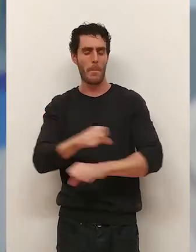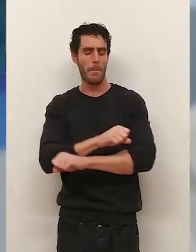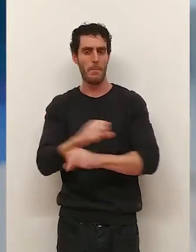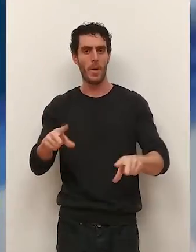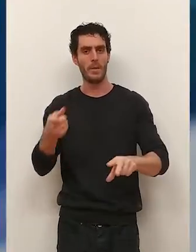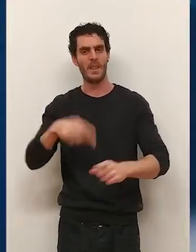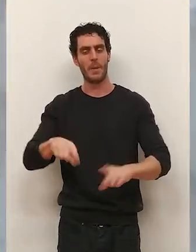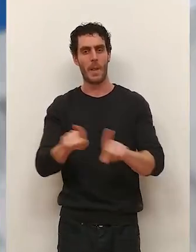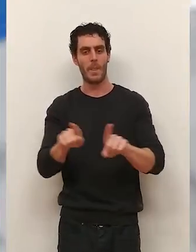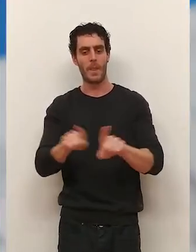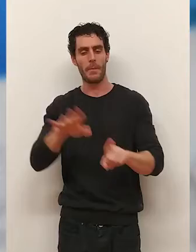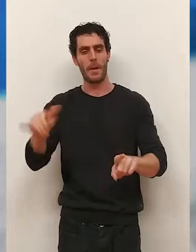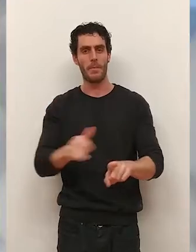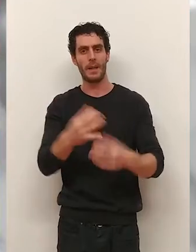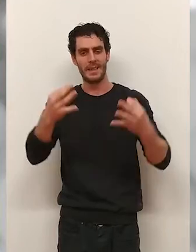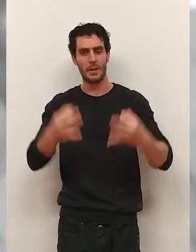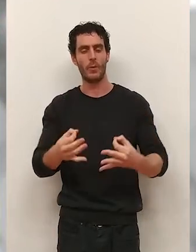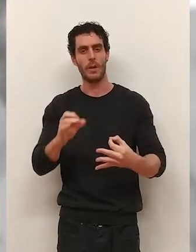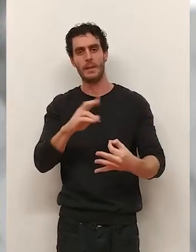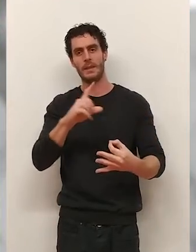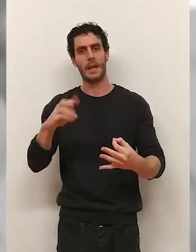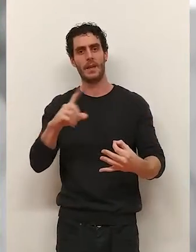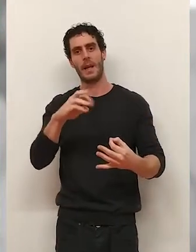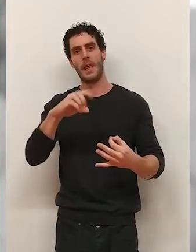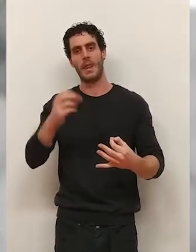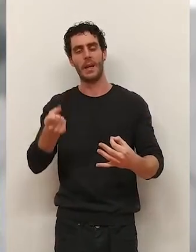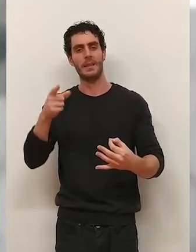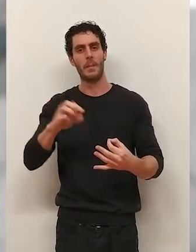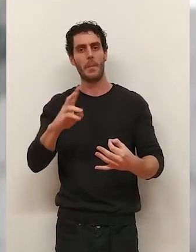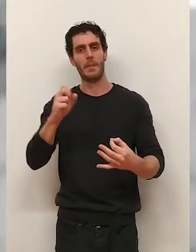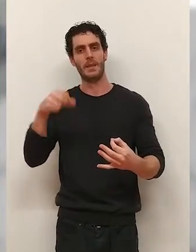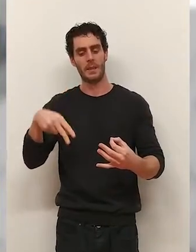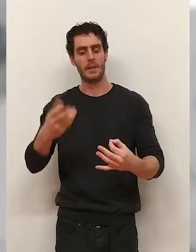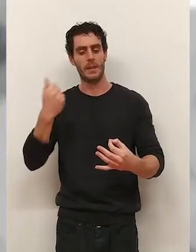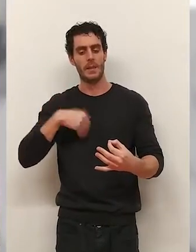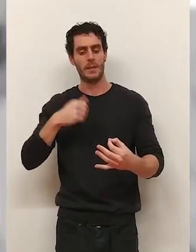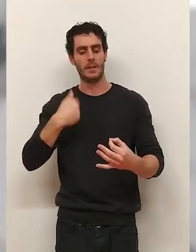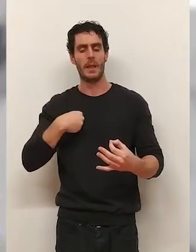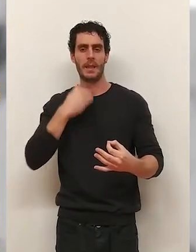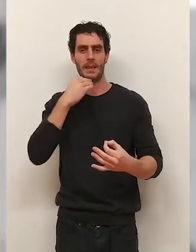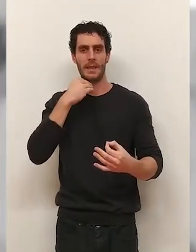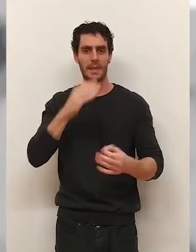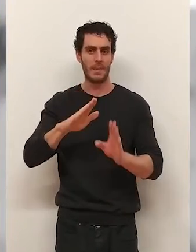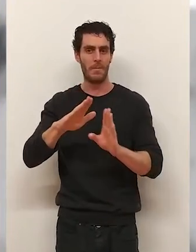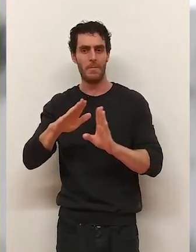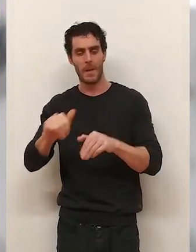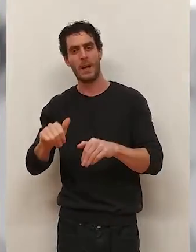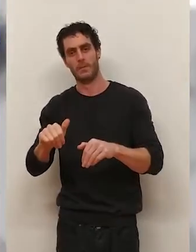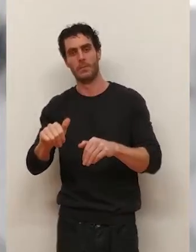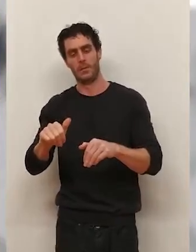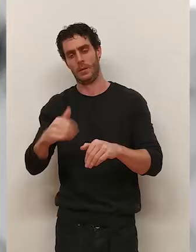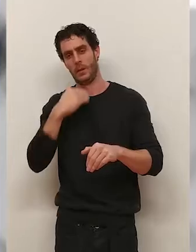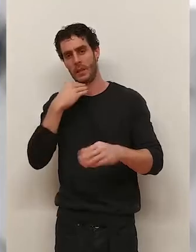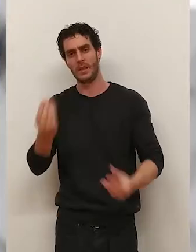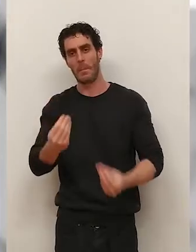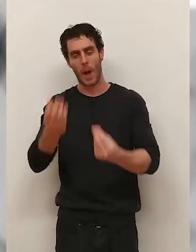dos. De cara al derbi serán bajas seguras, serán antes Simón Lecea y Dani Pichín, que ya se encuentra en la recta final de su recuperación.